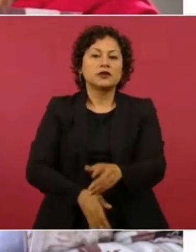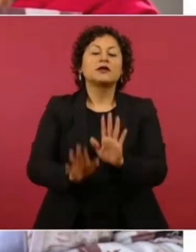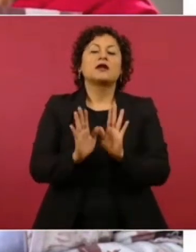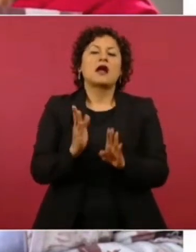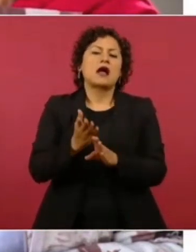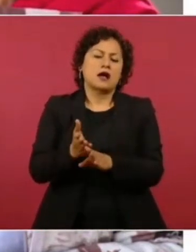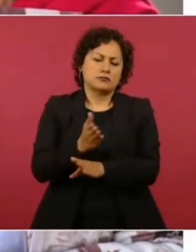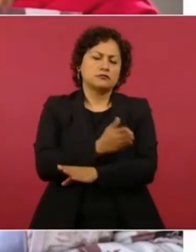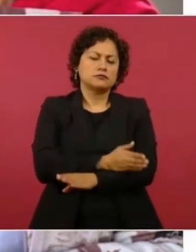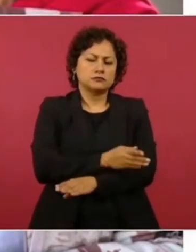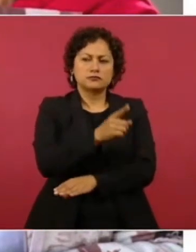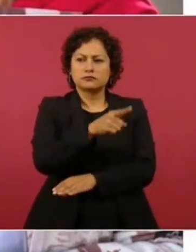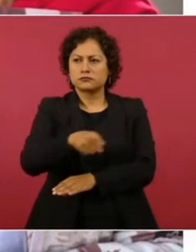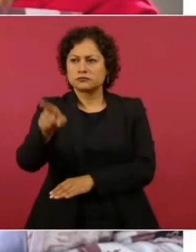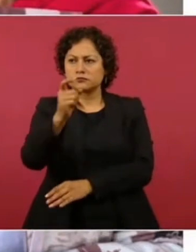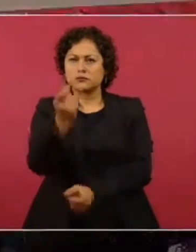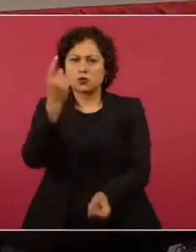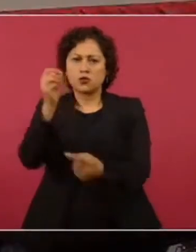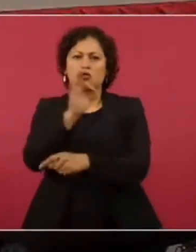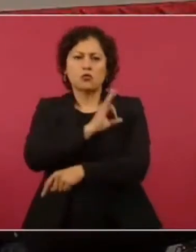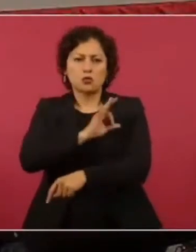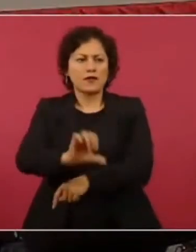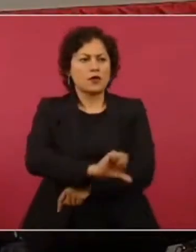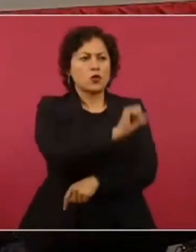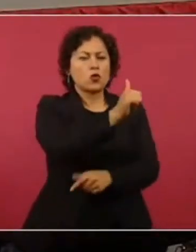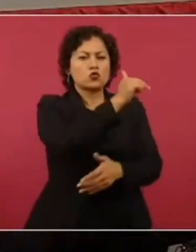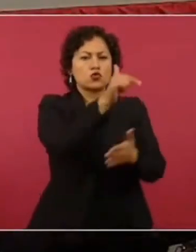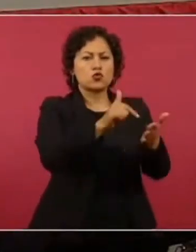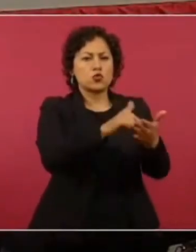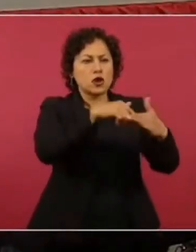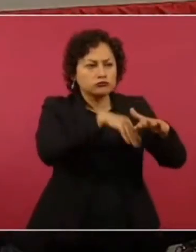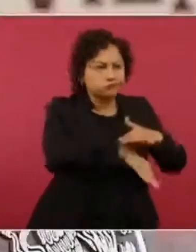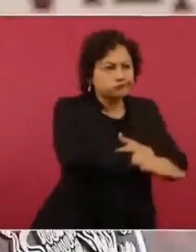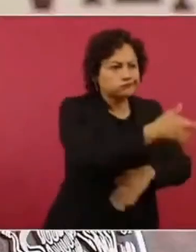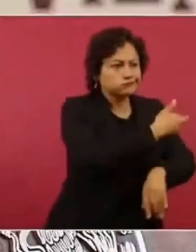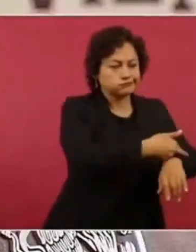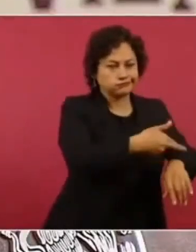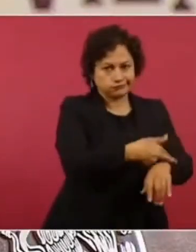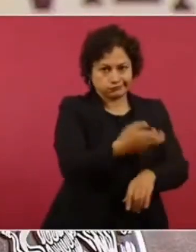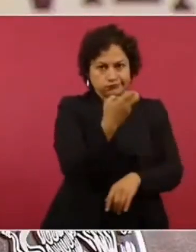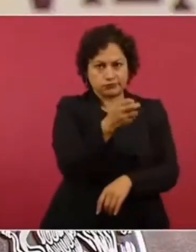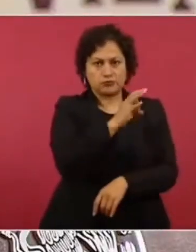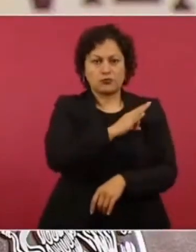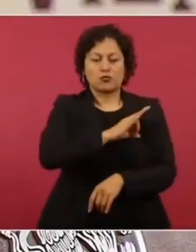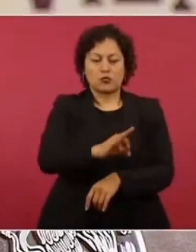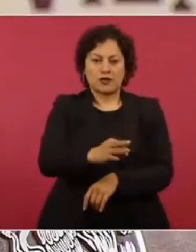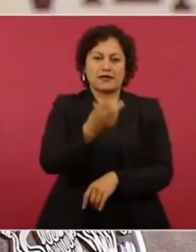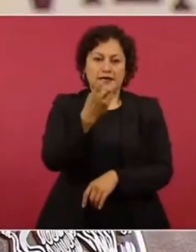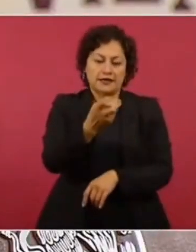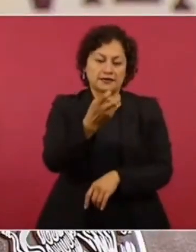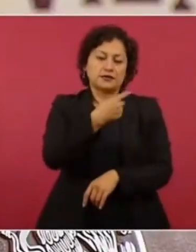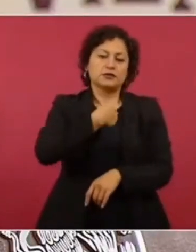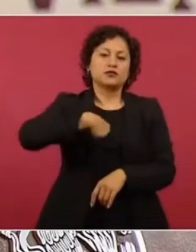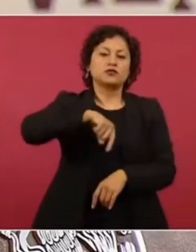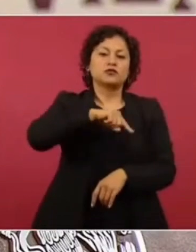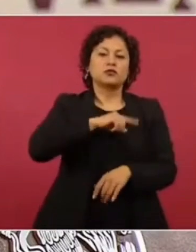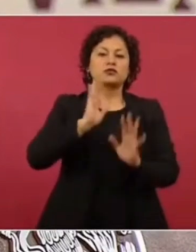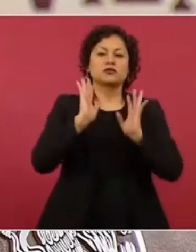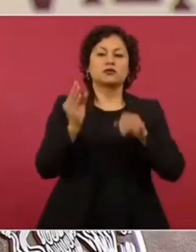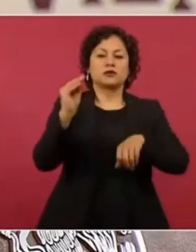acudir por esta tarjeta y para estos rezagados hemos colocado